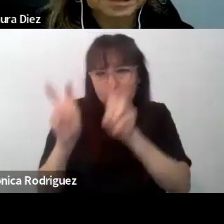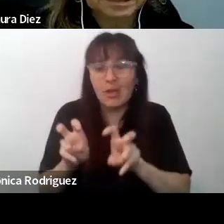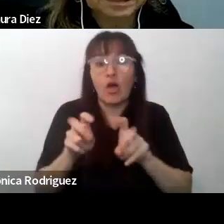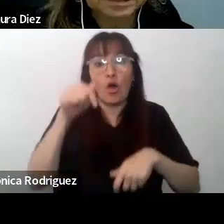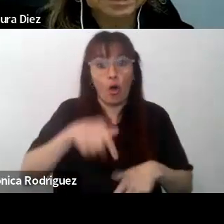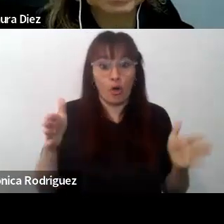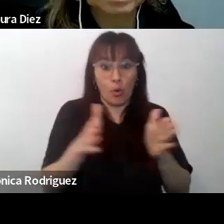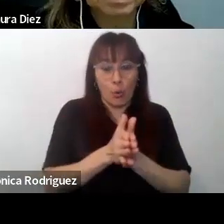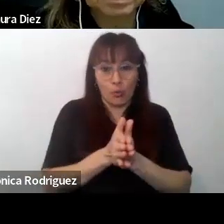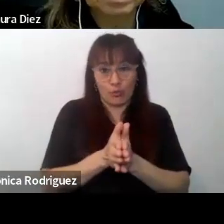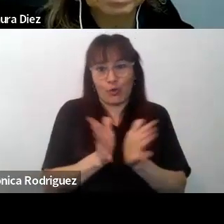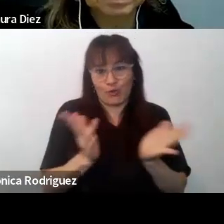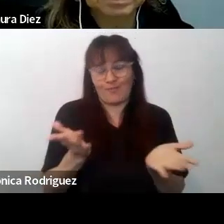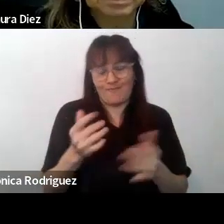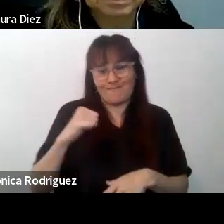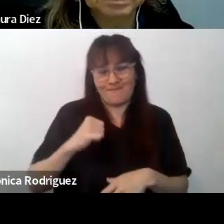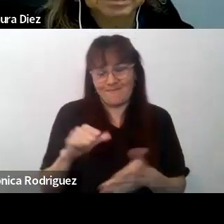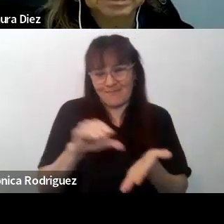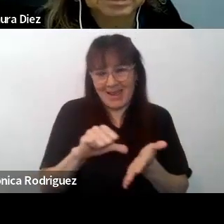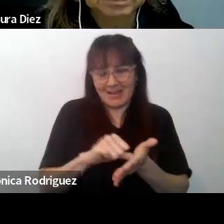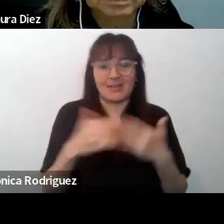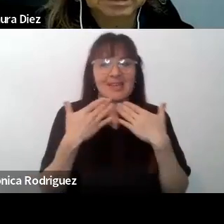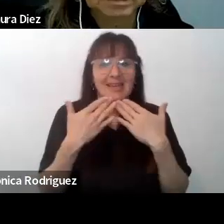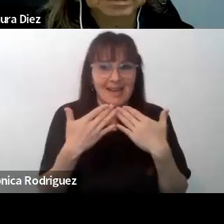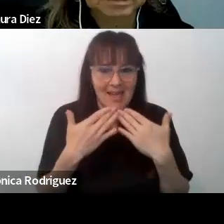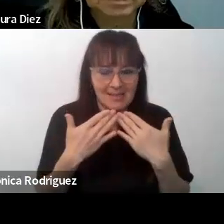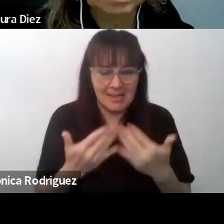para los dos que van a seguir. Entonces, muchas gracias.